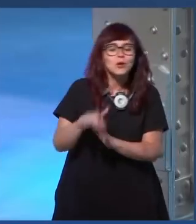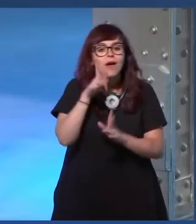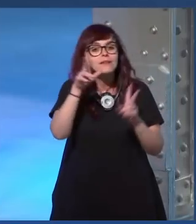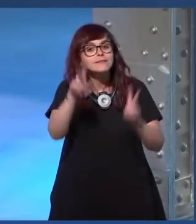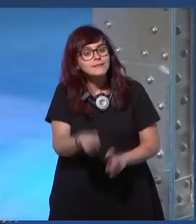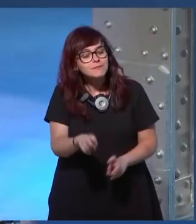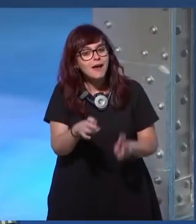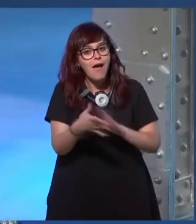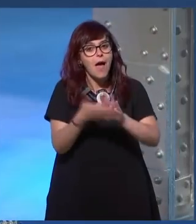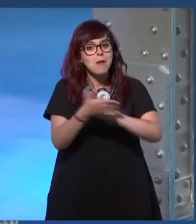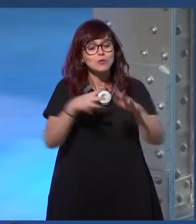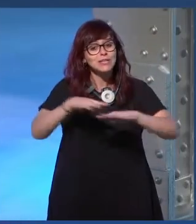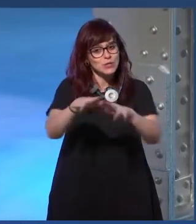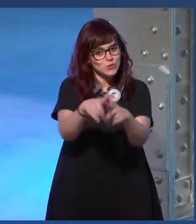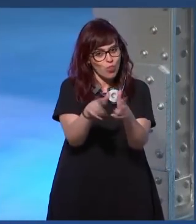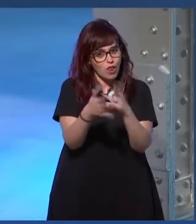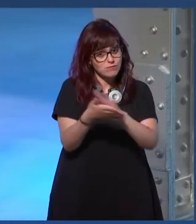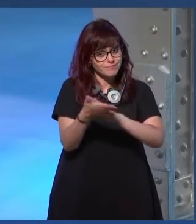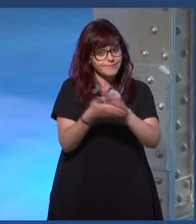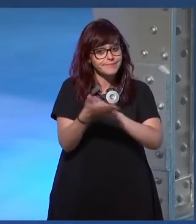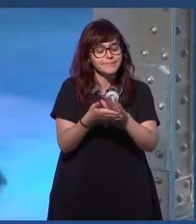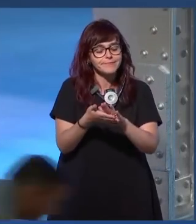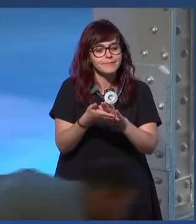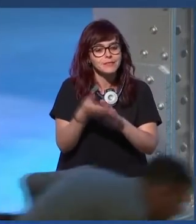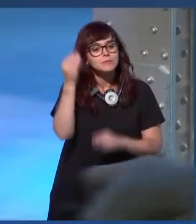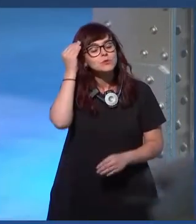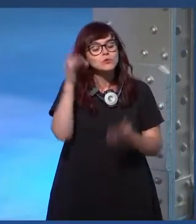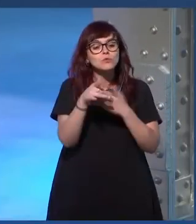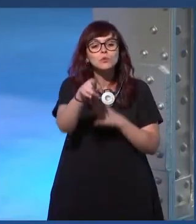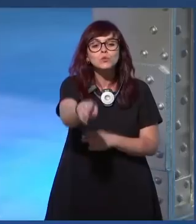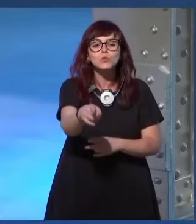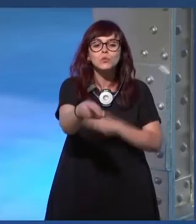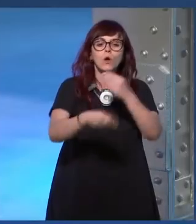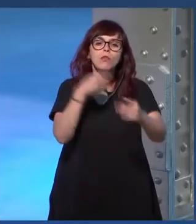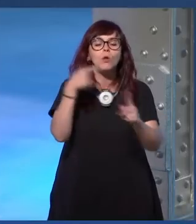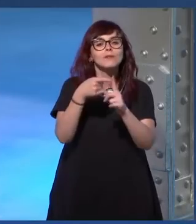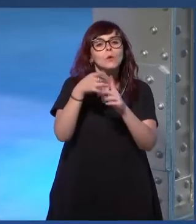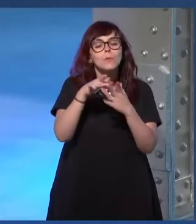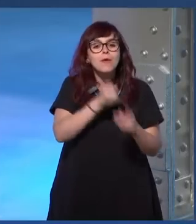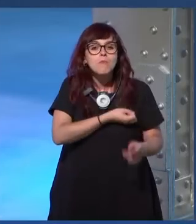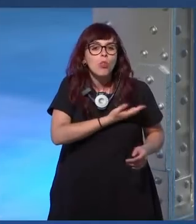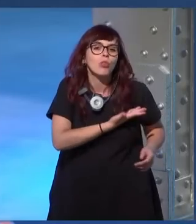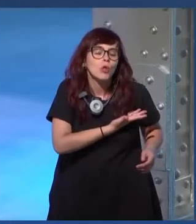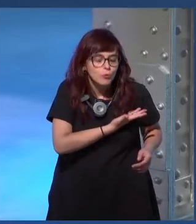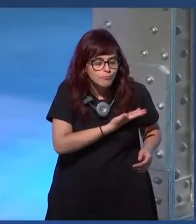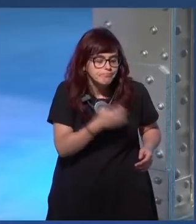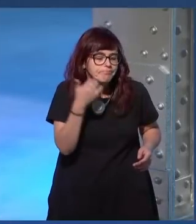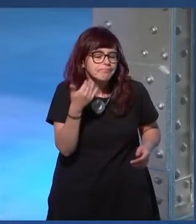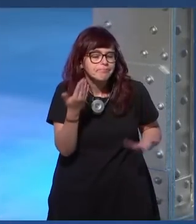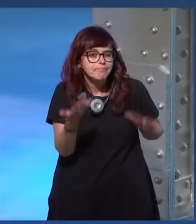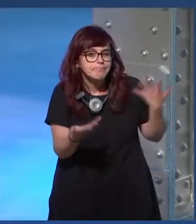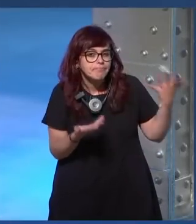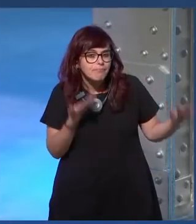sobre el tema de las redes sociales ¿cómo haces para gestionar emocionalmente eso? porque